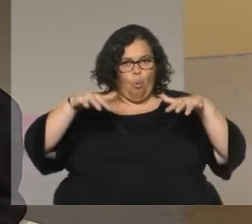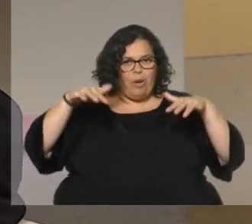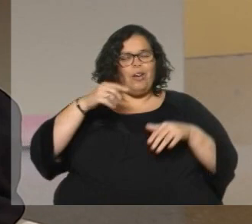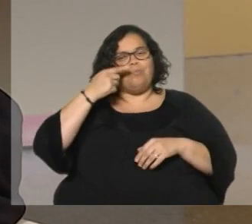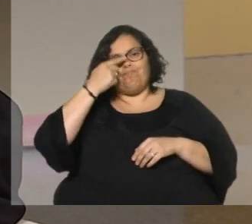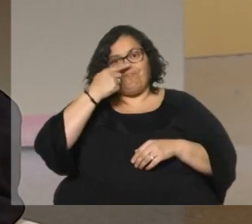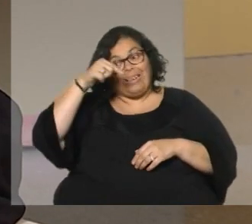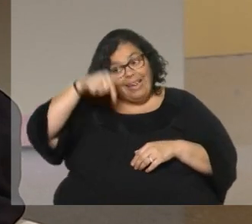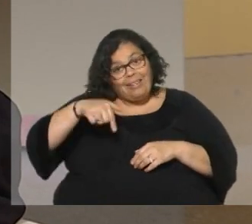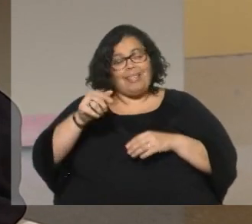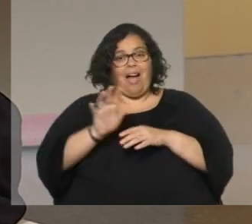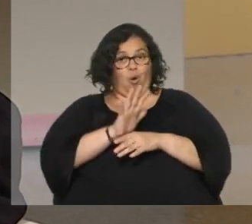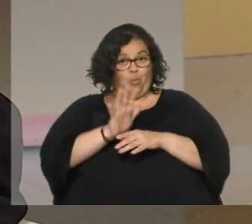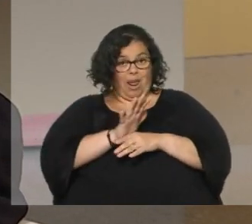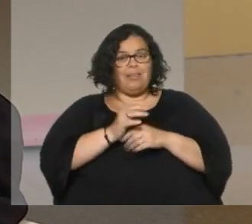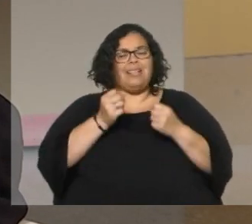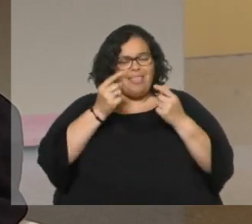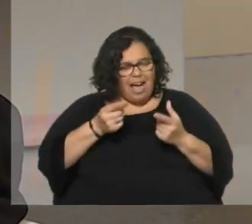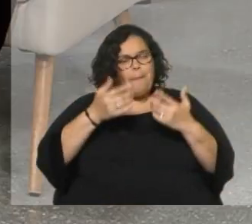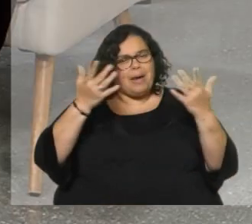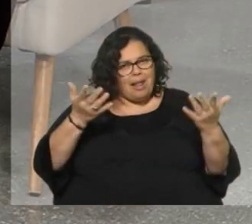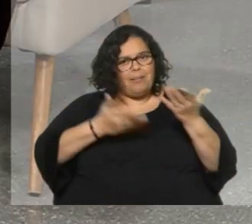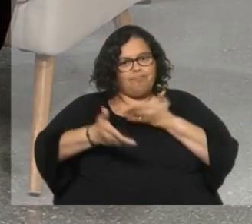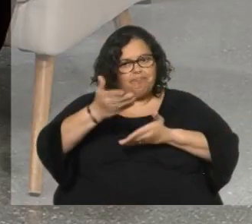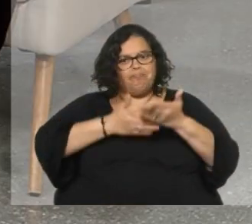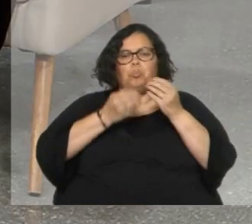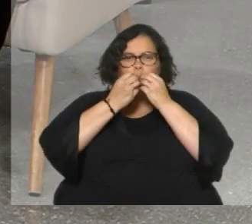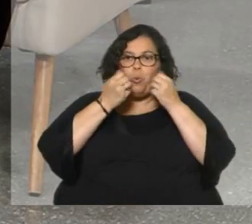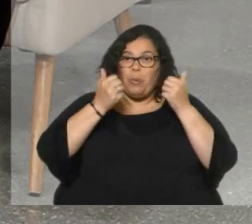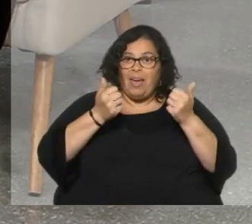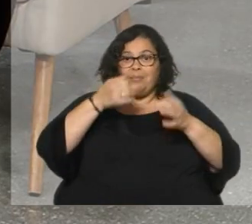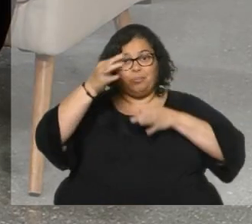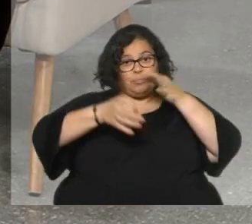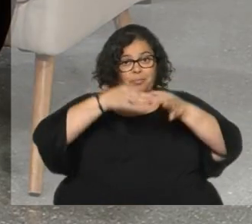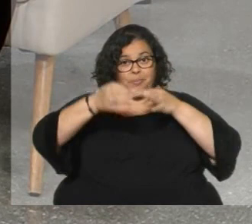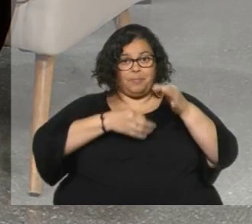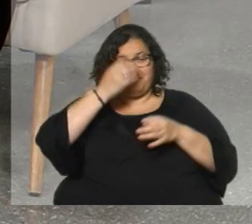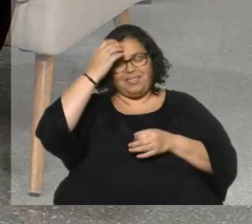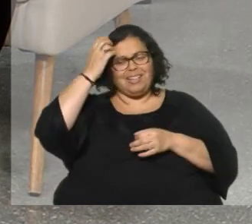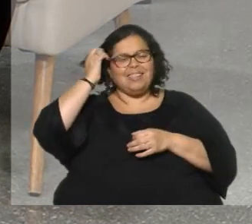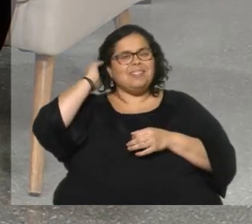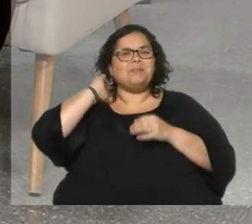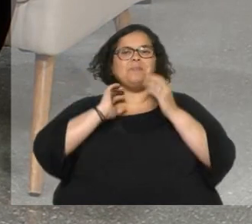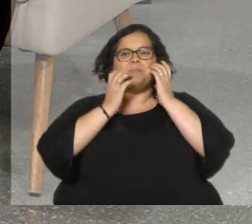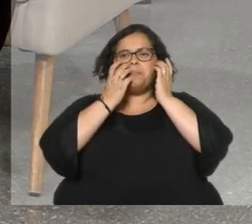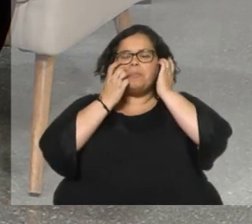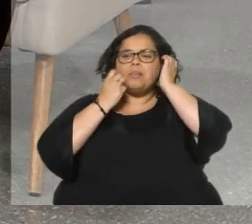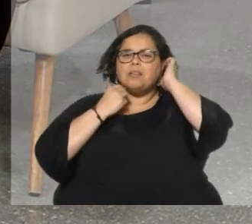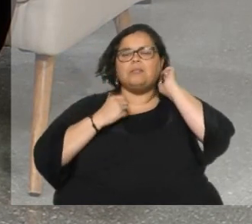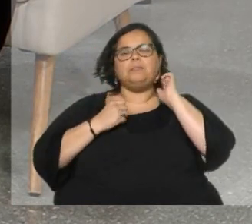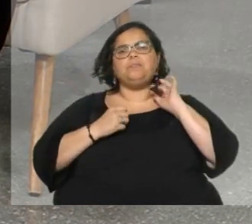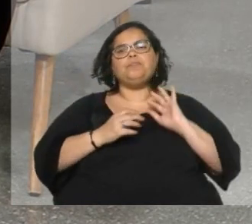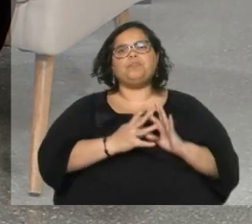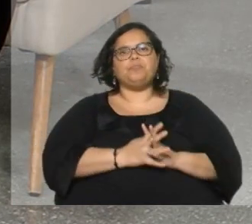se produja ese tipo de comunicación la has vendido muy bien como si estuvieras en televisión espero que sí espero que sí